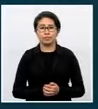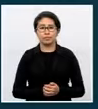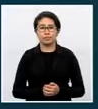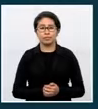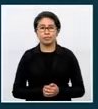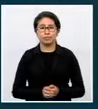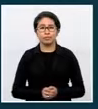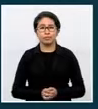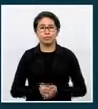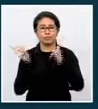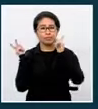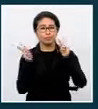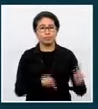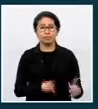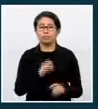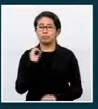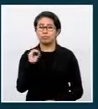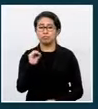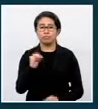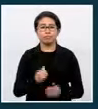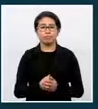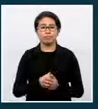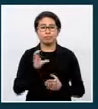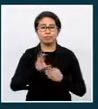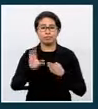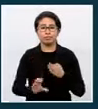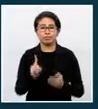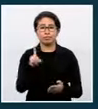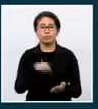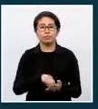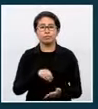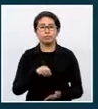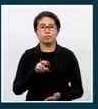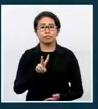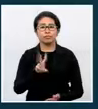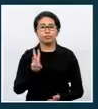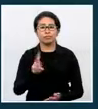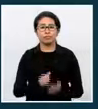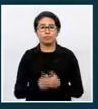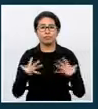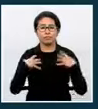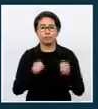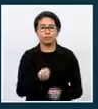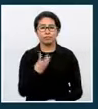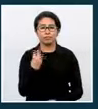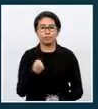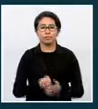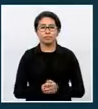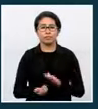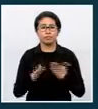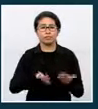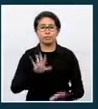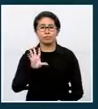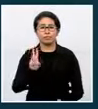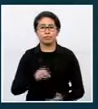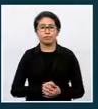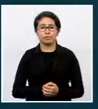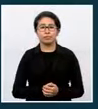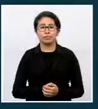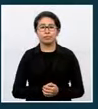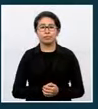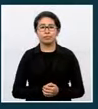Pando, sin contagios 11. Total 1.026 recuperados. 14 decesos 56.